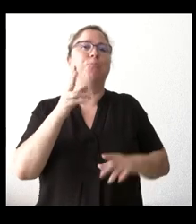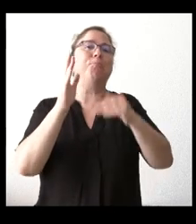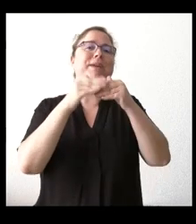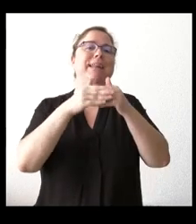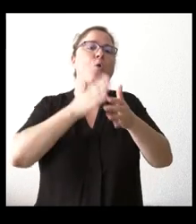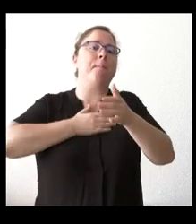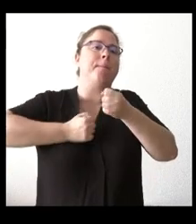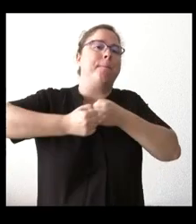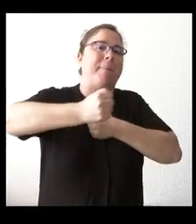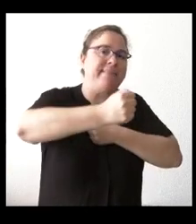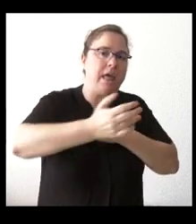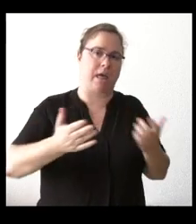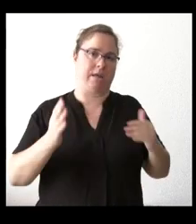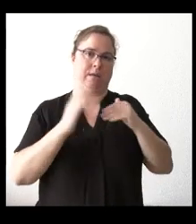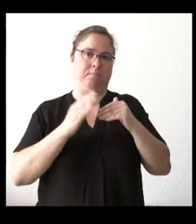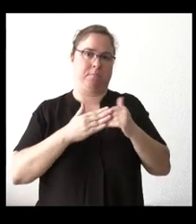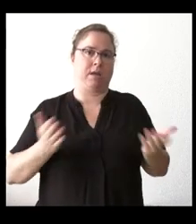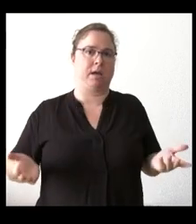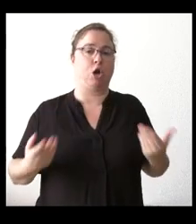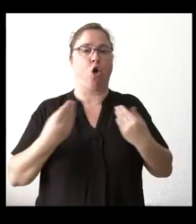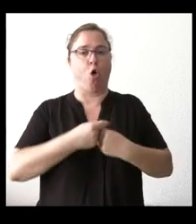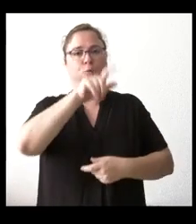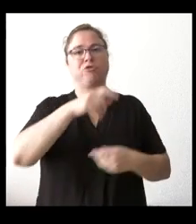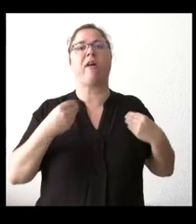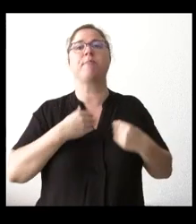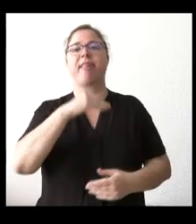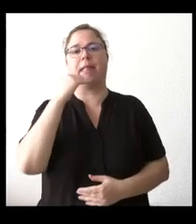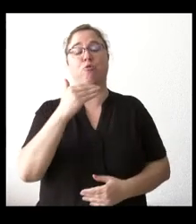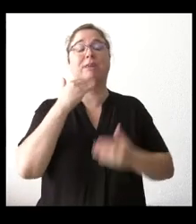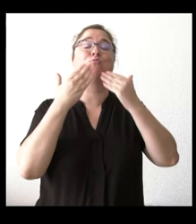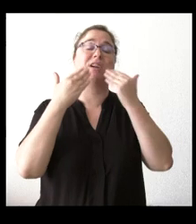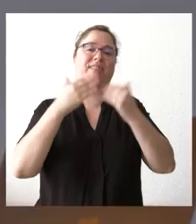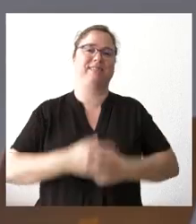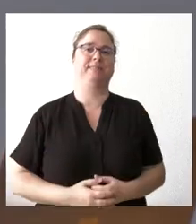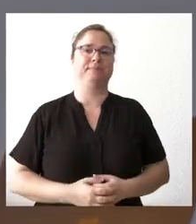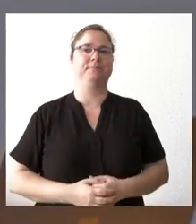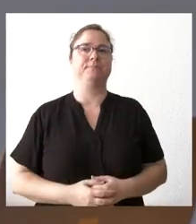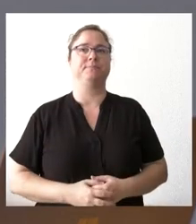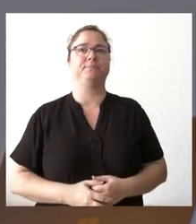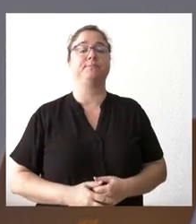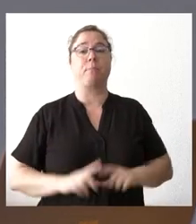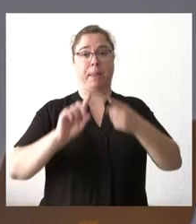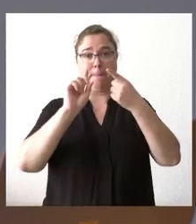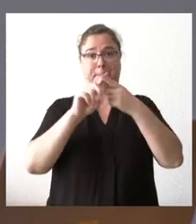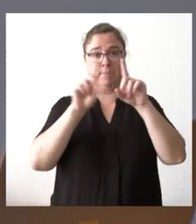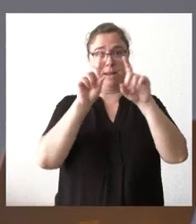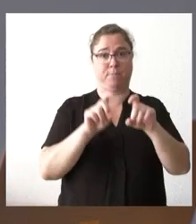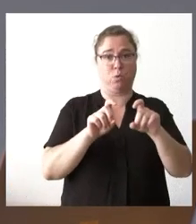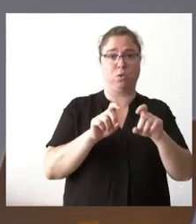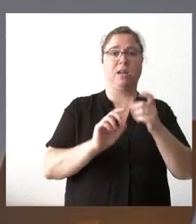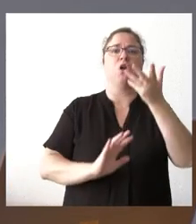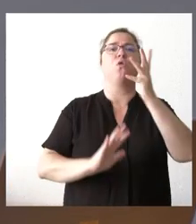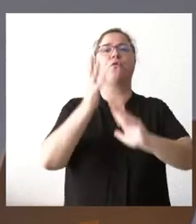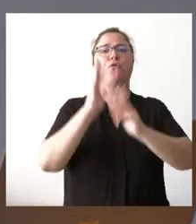podían tener un poquito con la gente de Zamora. Muchas gracias. Bueno, sobre la primera pregunta el incendio de los